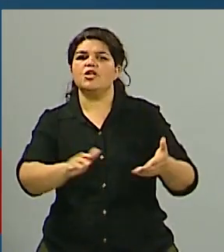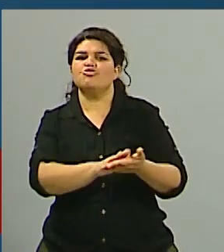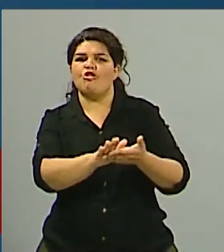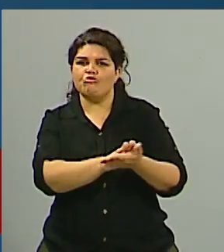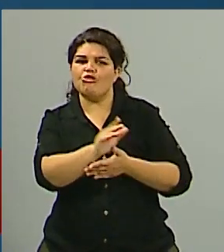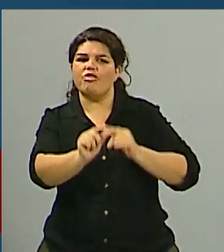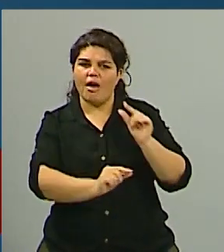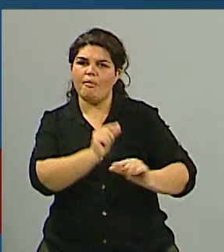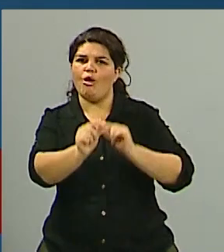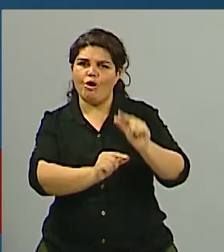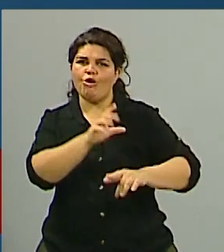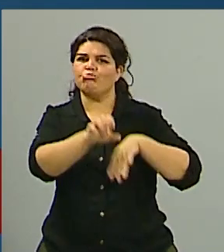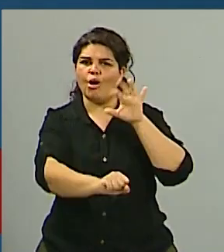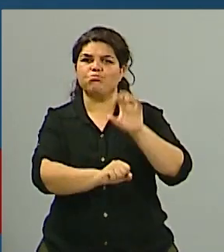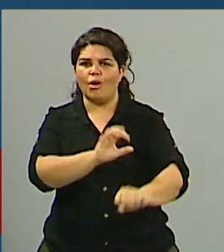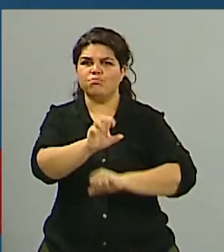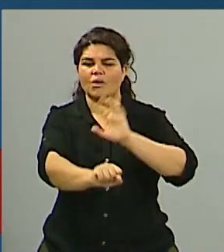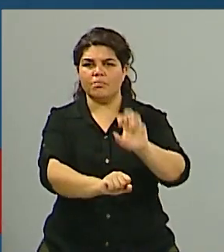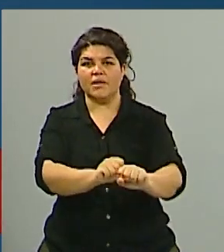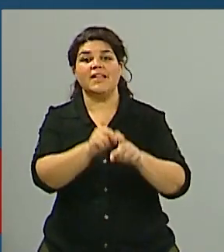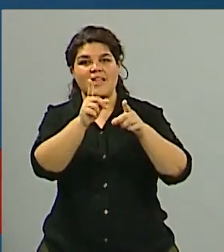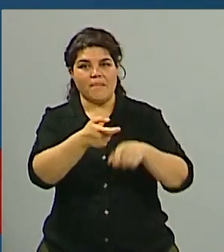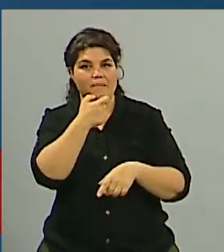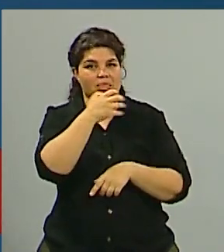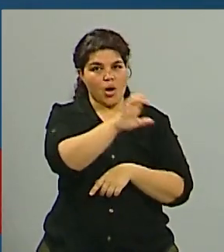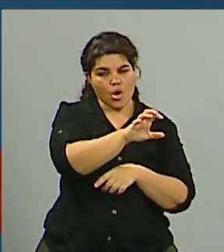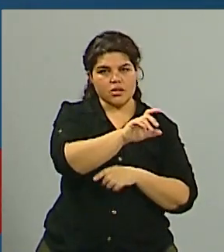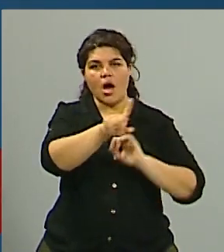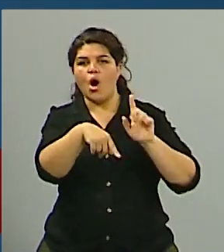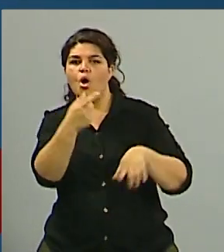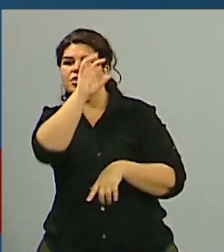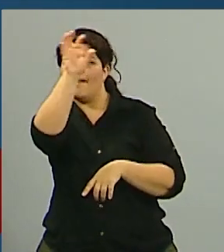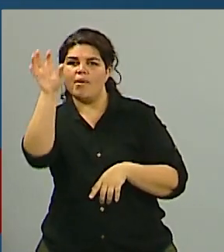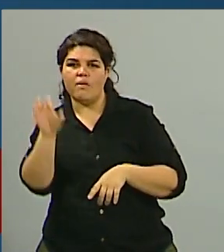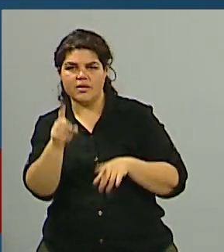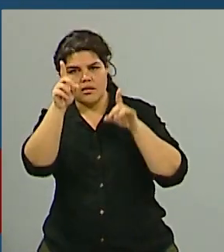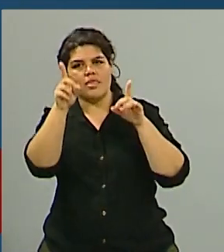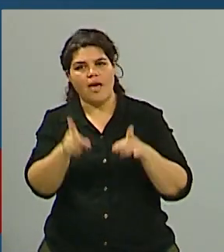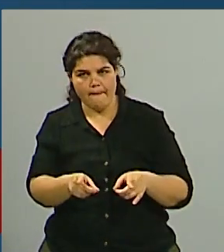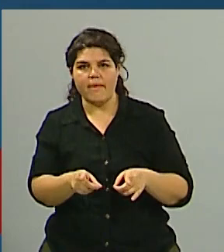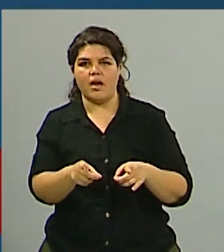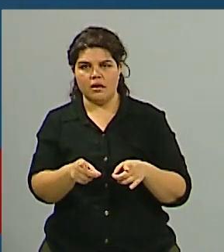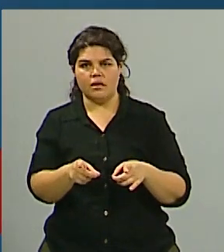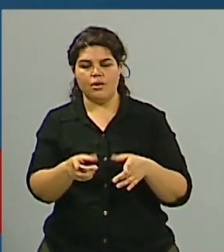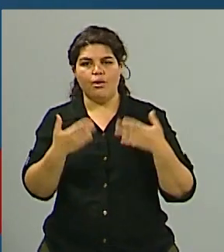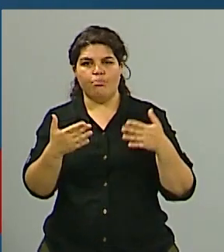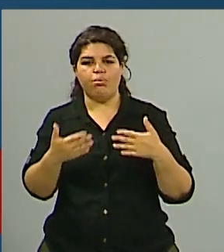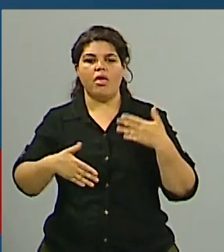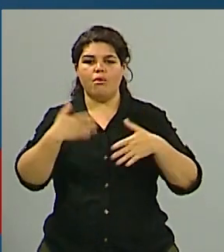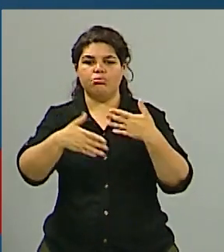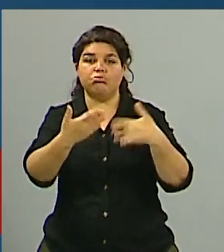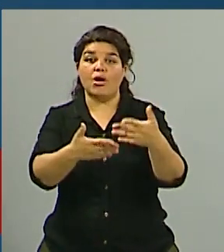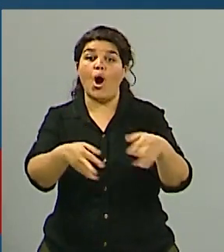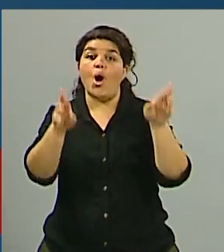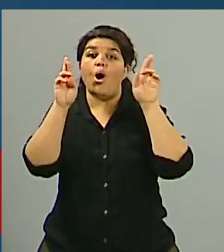como el resto de la provincia del país si pueden llegar a implementarse esto a través de una ley